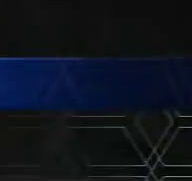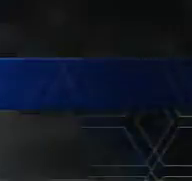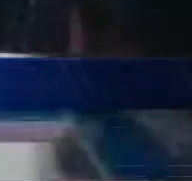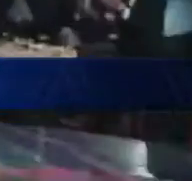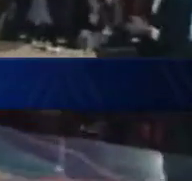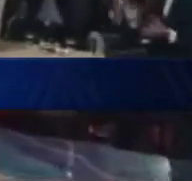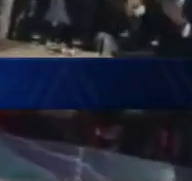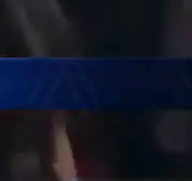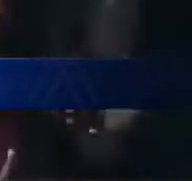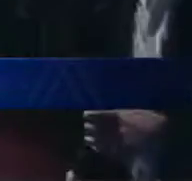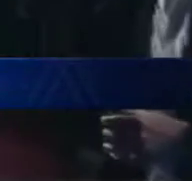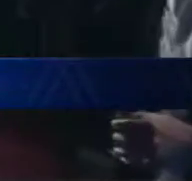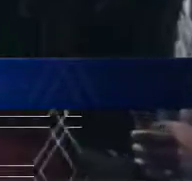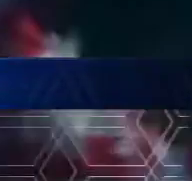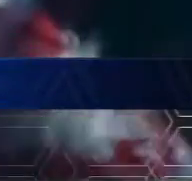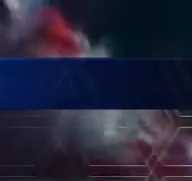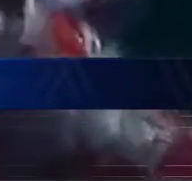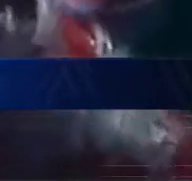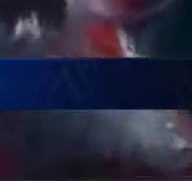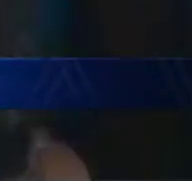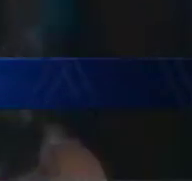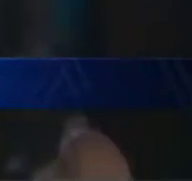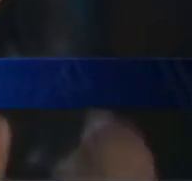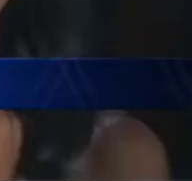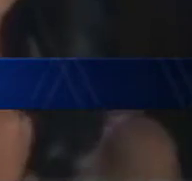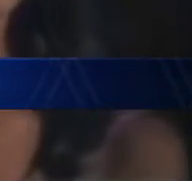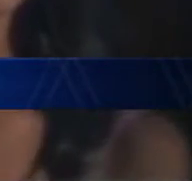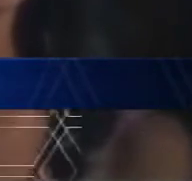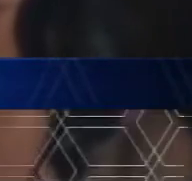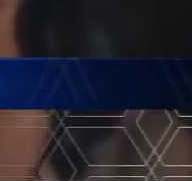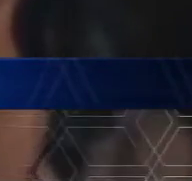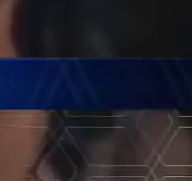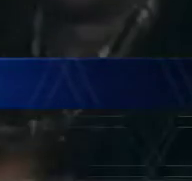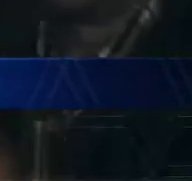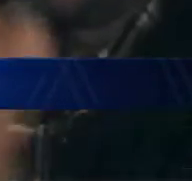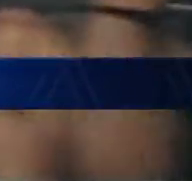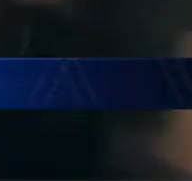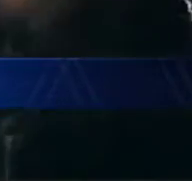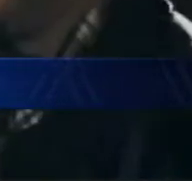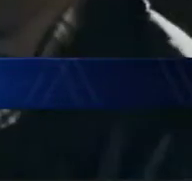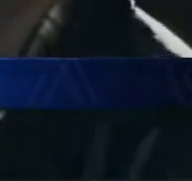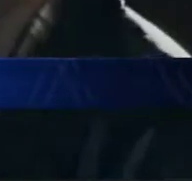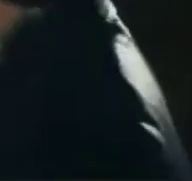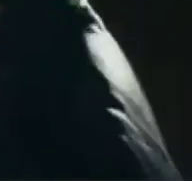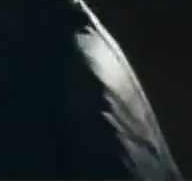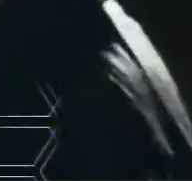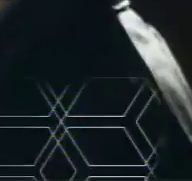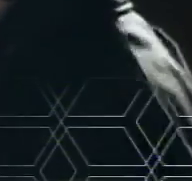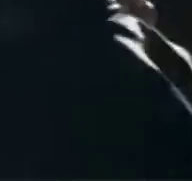Apasionante estreno esta noche, el primer capítulo de Entre tu amor y mi amor.